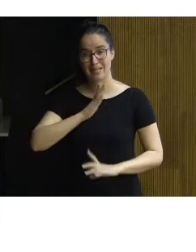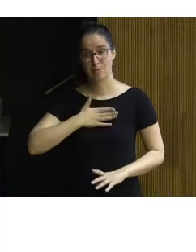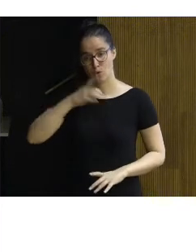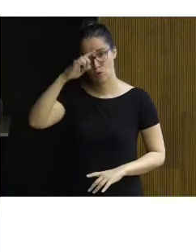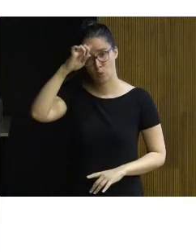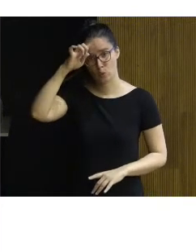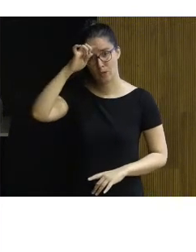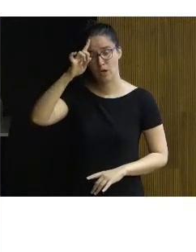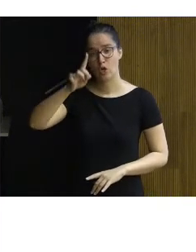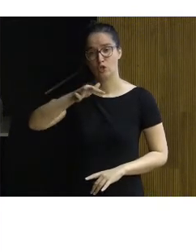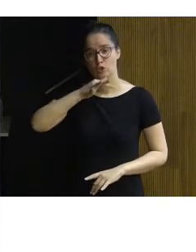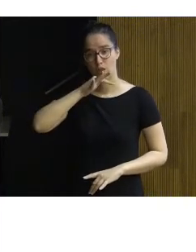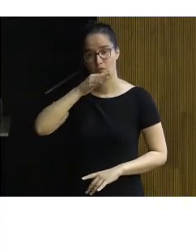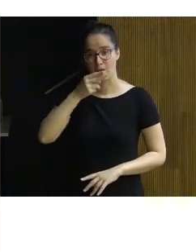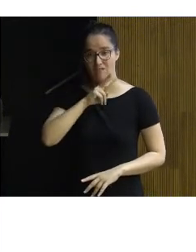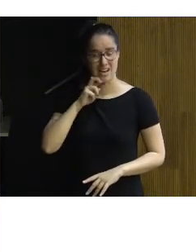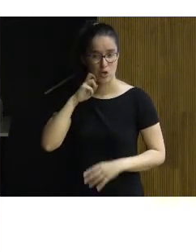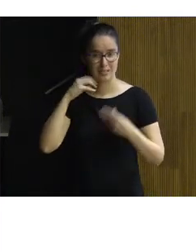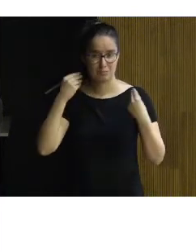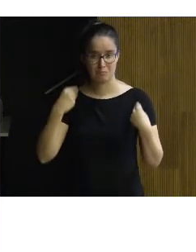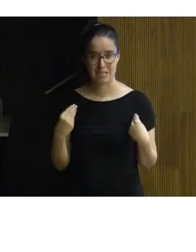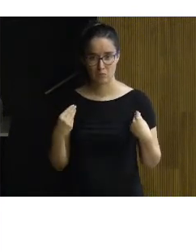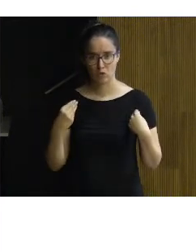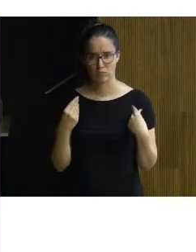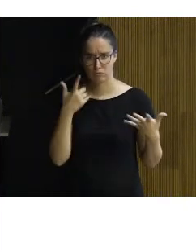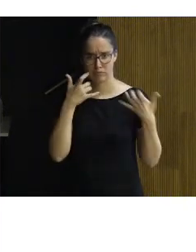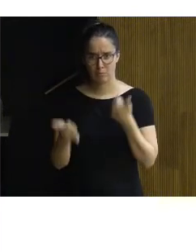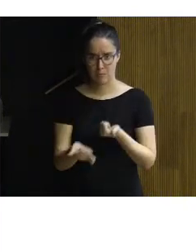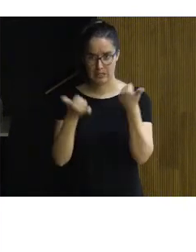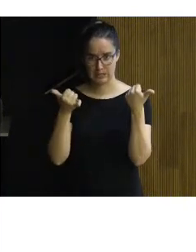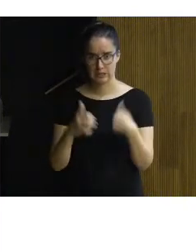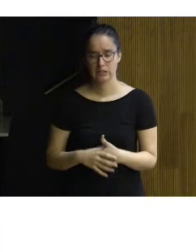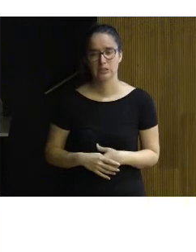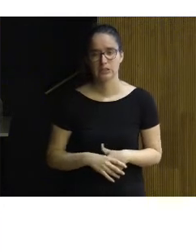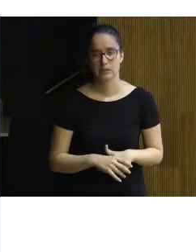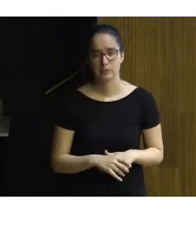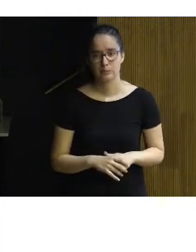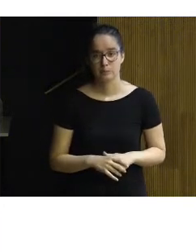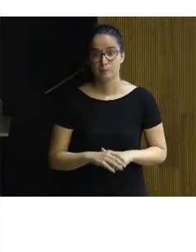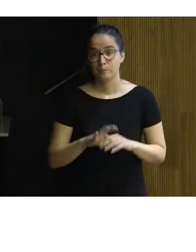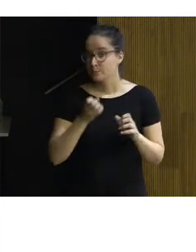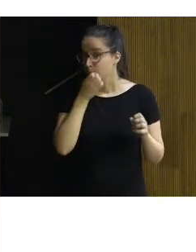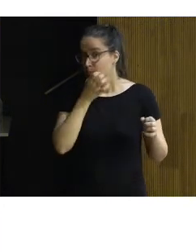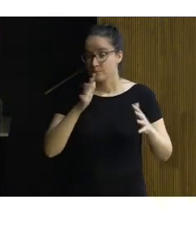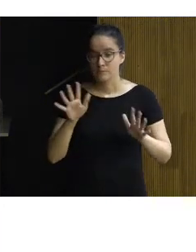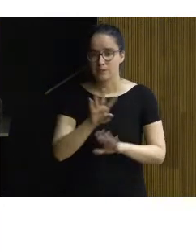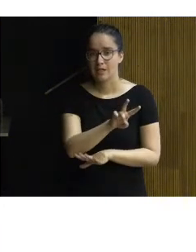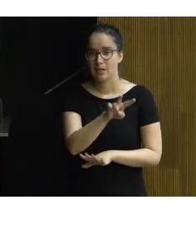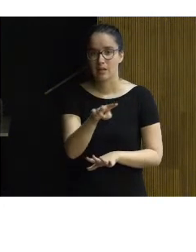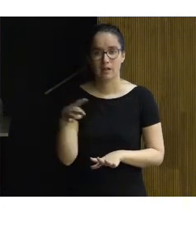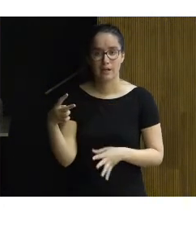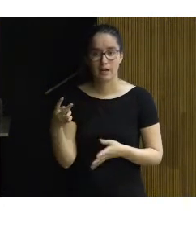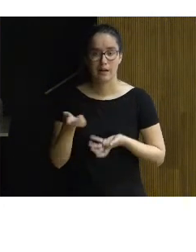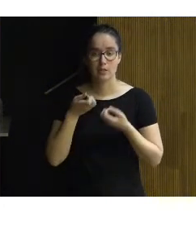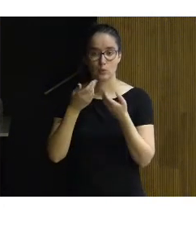todavía esos valores están están más presentes ¿de acuerdo? bueno pues el resultado de